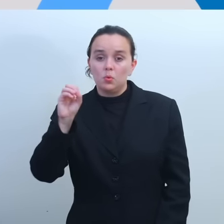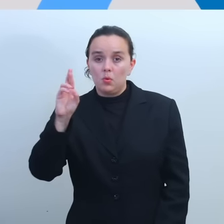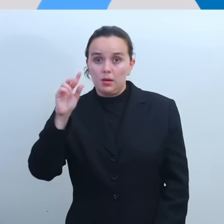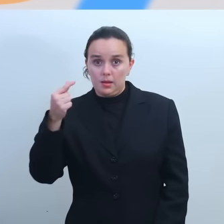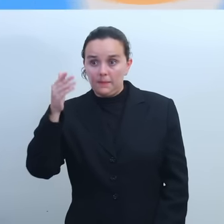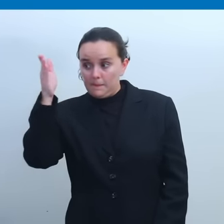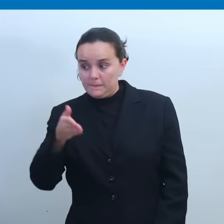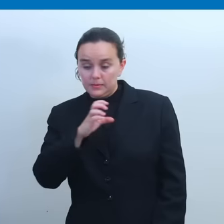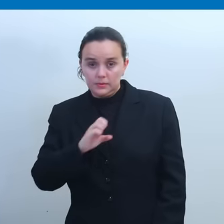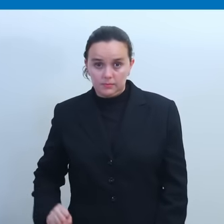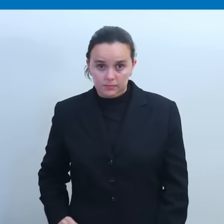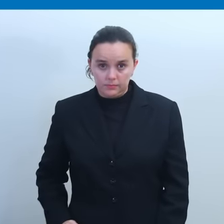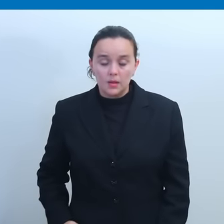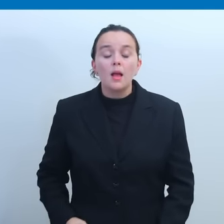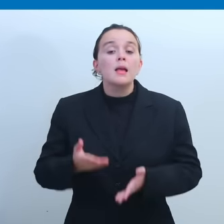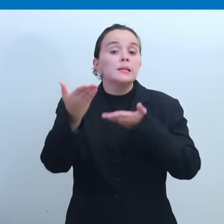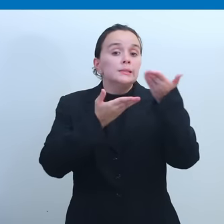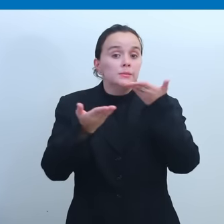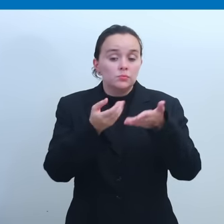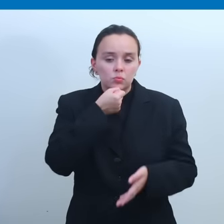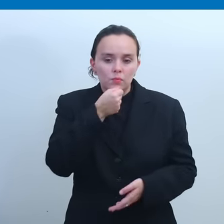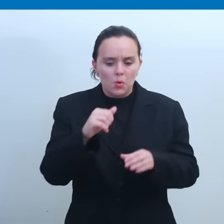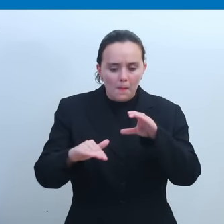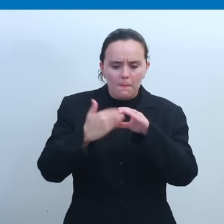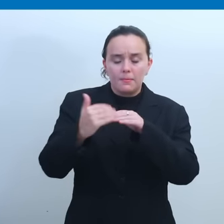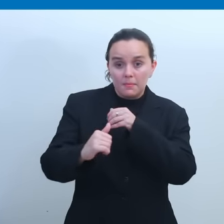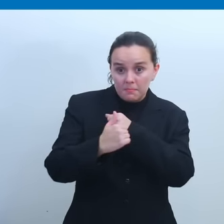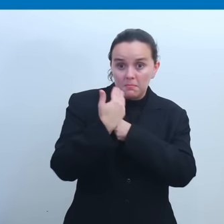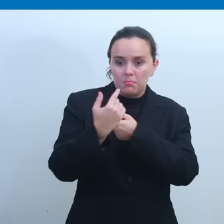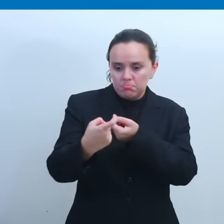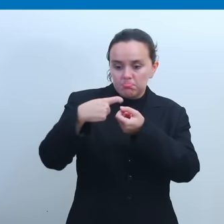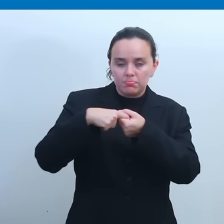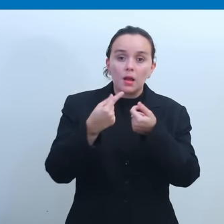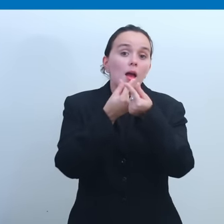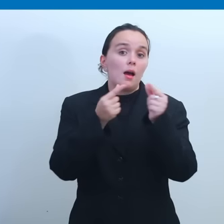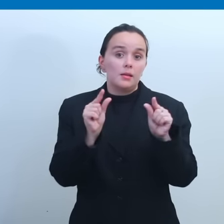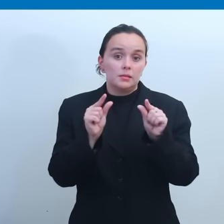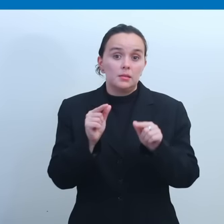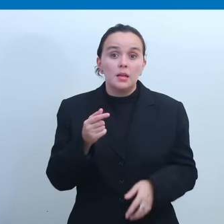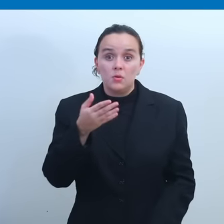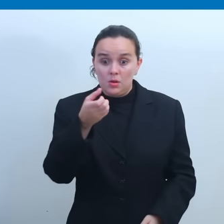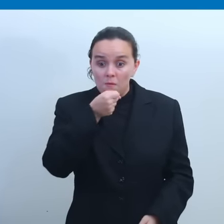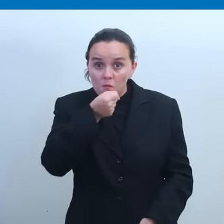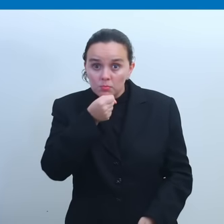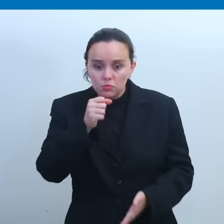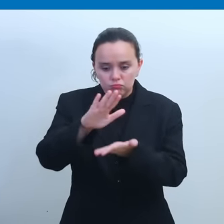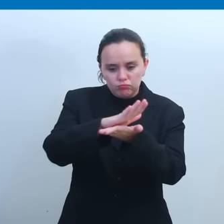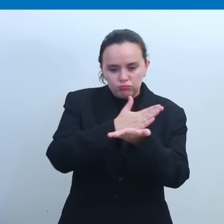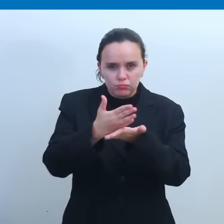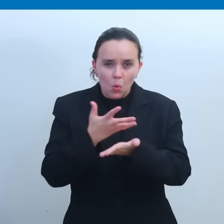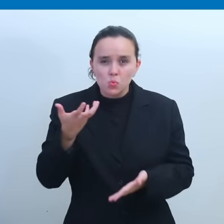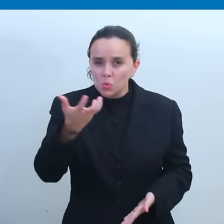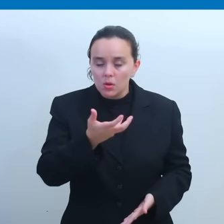Salvador. Todos los servicios que brindamos por nuestros canales informativos son gratuitos y toda la información que compartas con